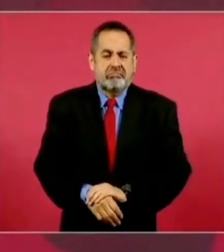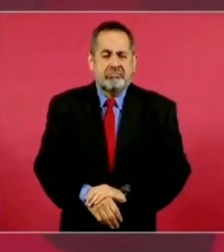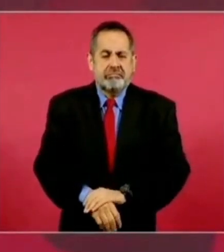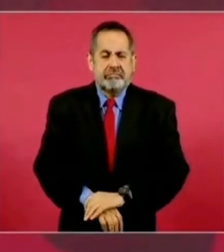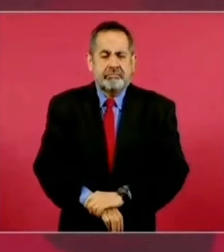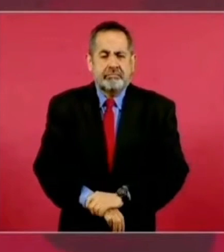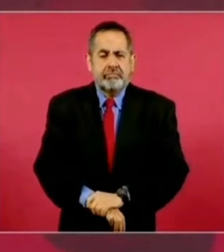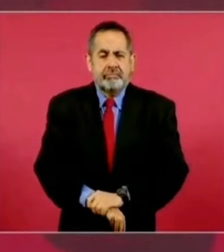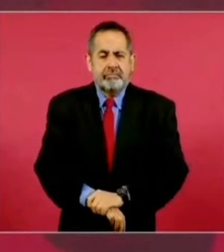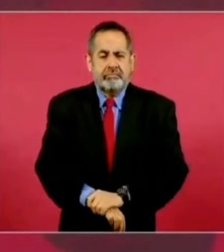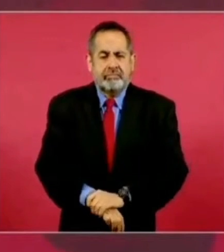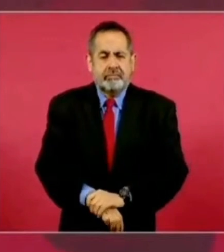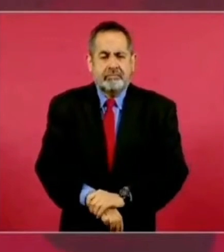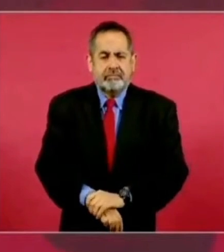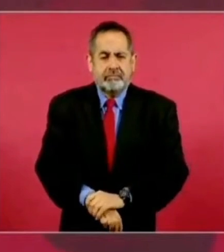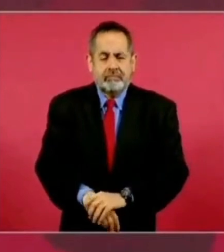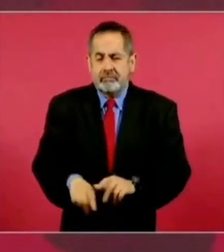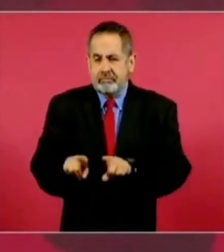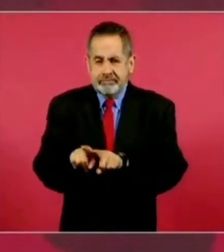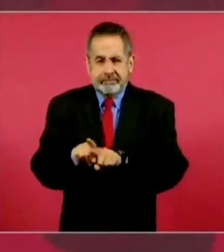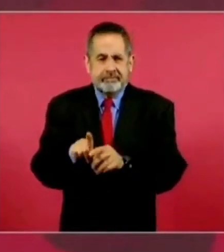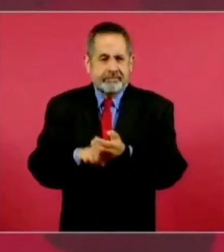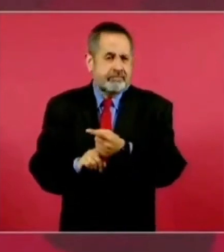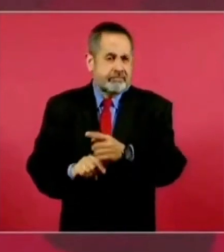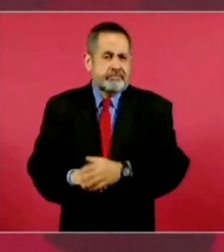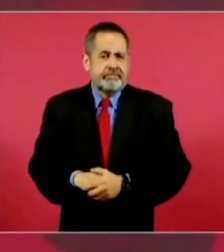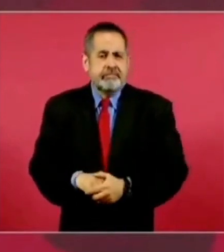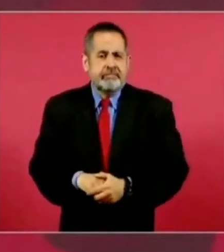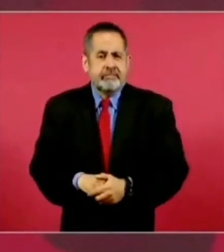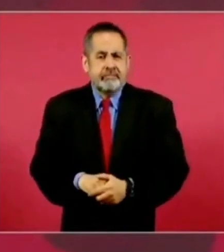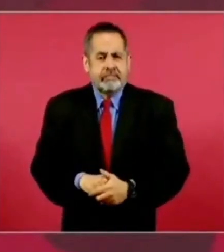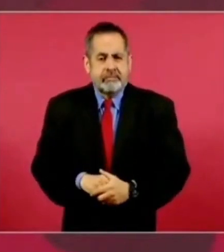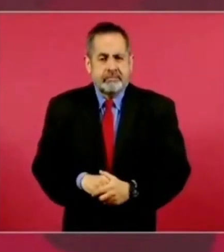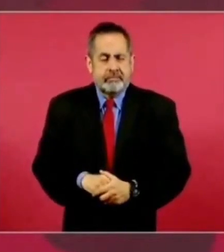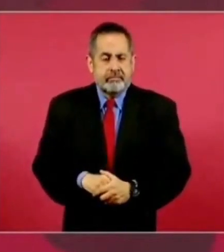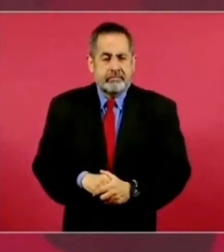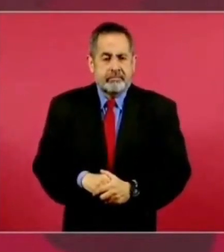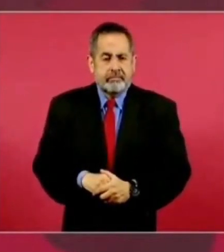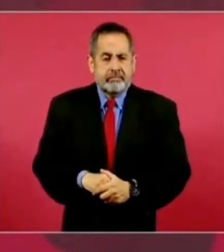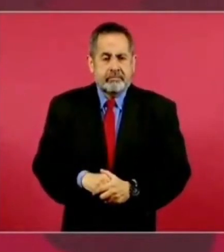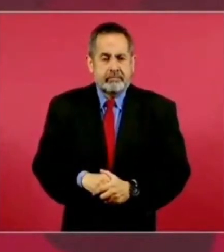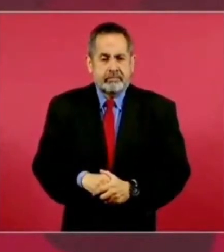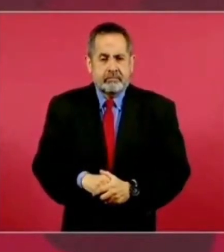además ya voy a cumplir